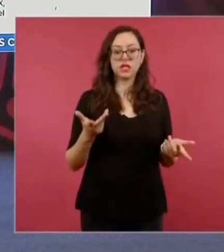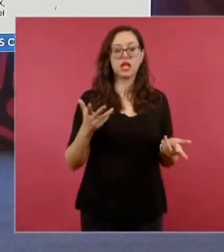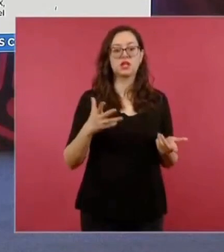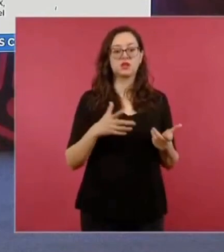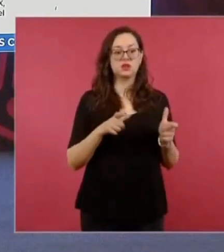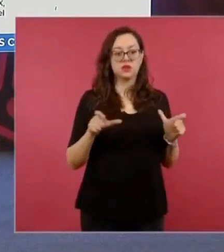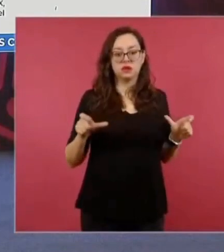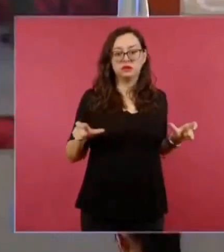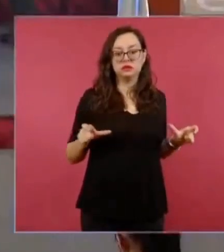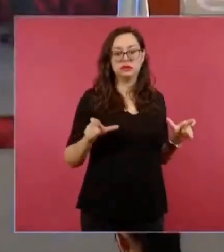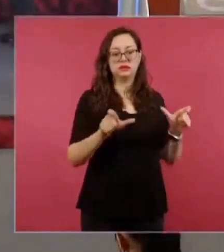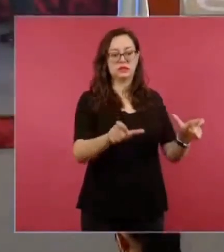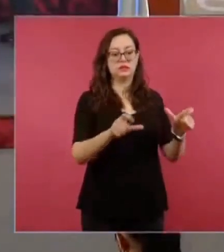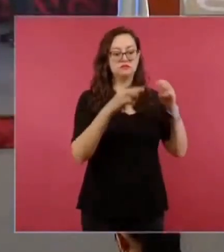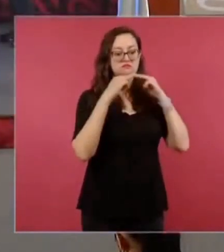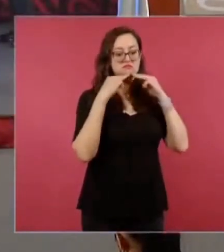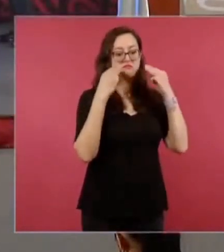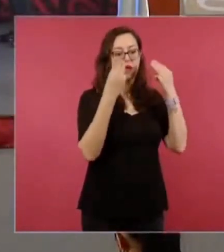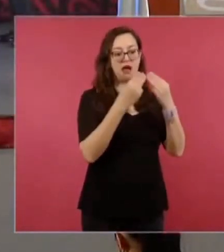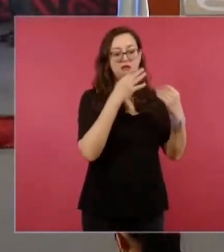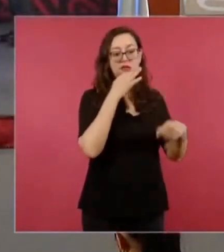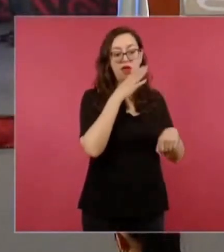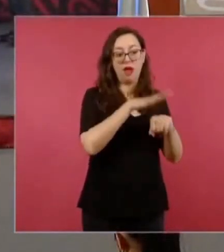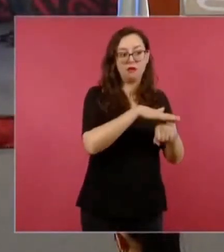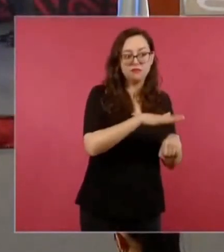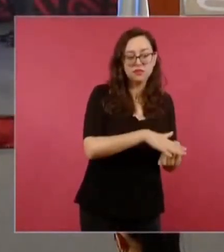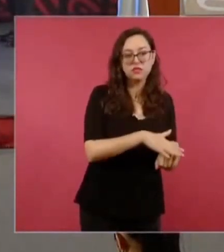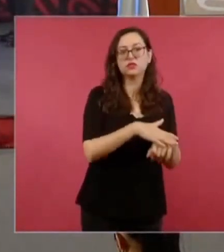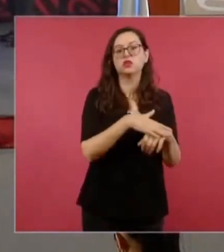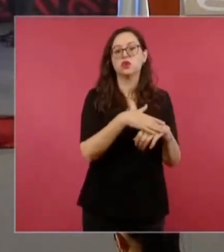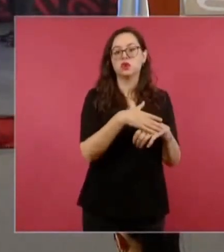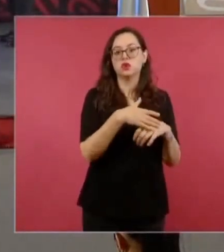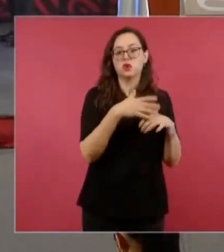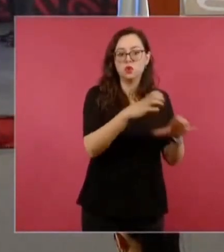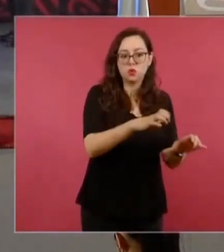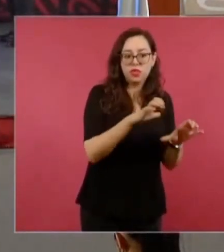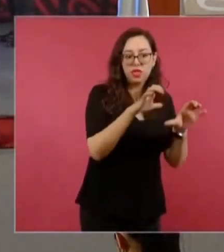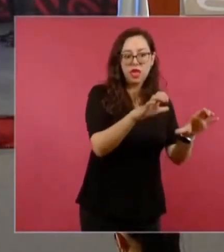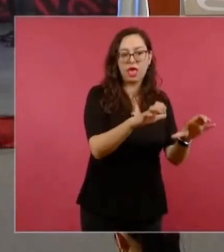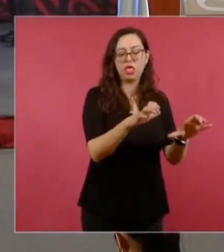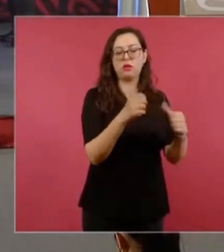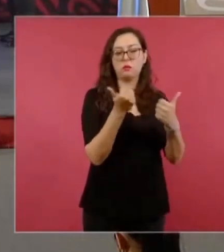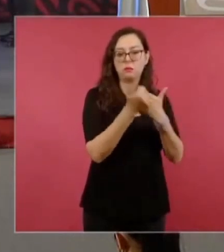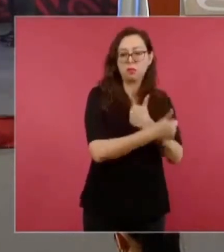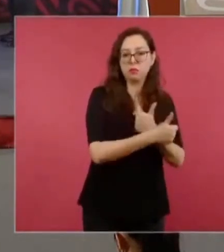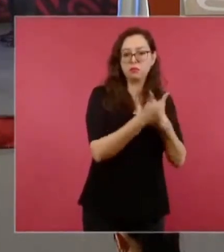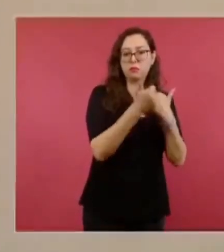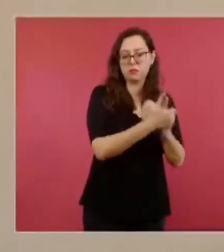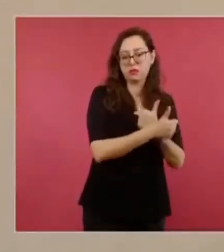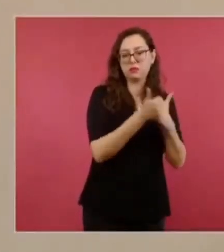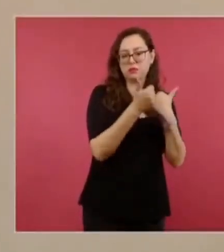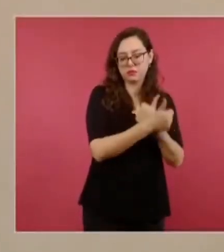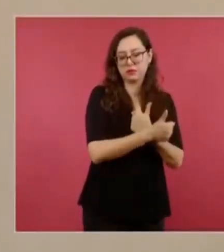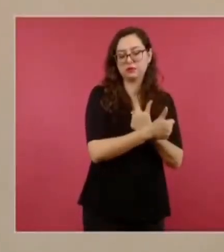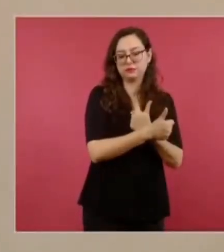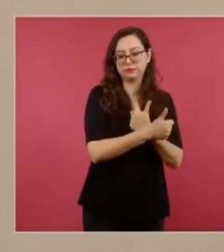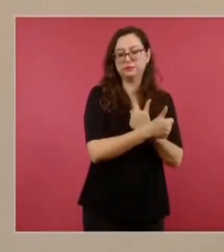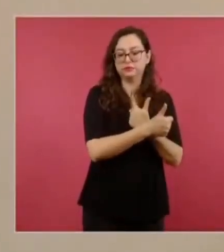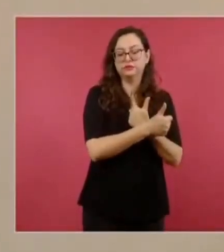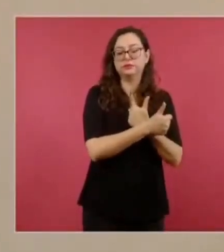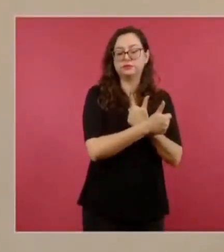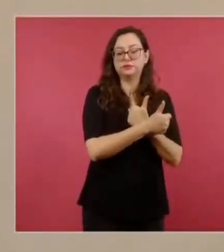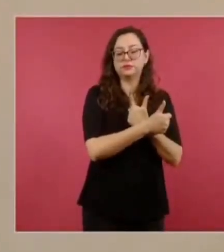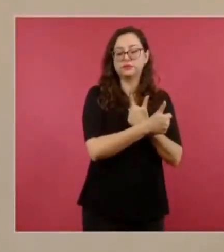grupos criminales de este municipio sobre investigaciones y acciones operativas precisamente en ese municipio de Nicolás Romero.